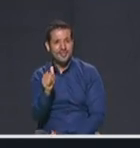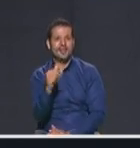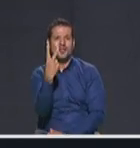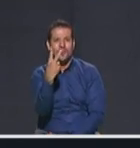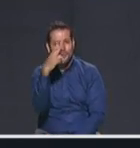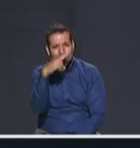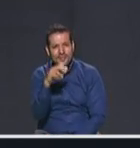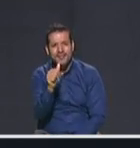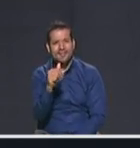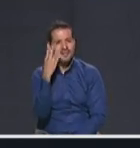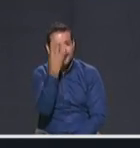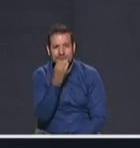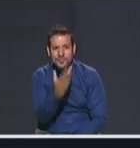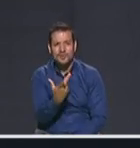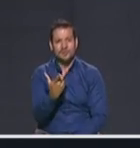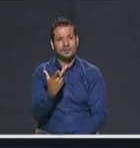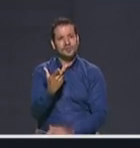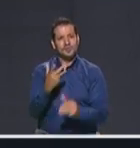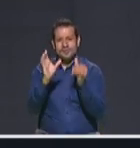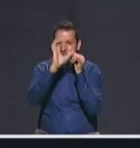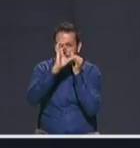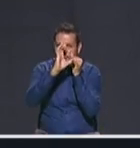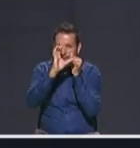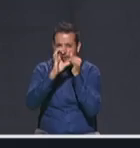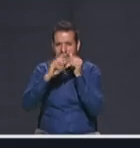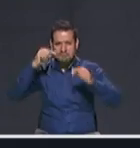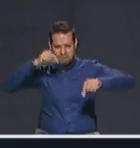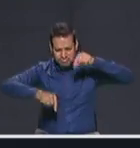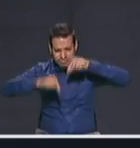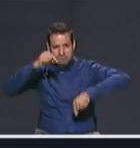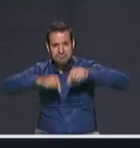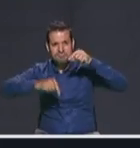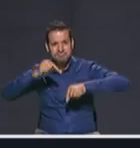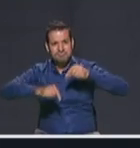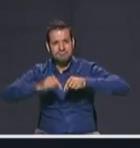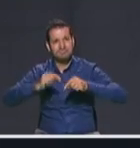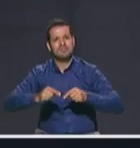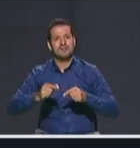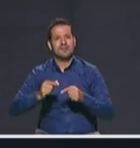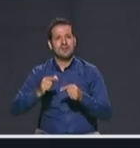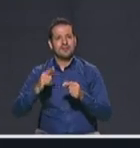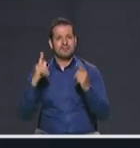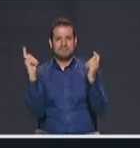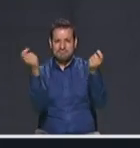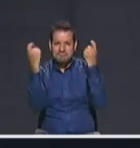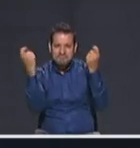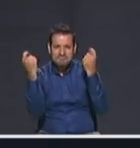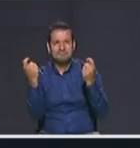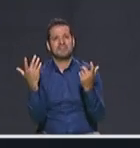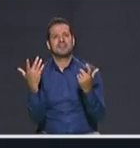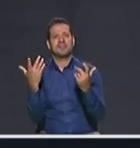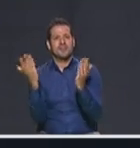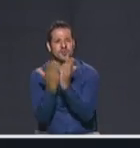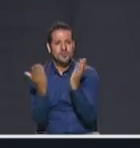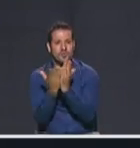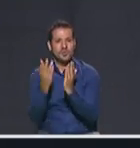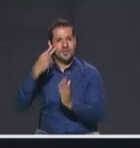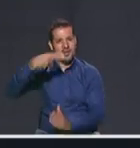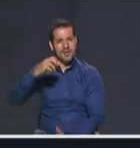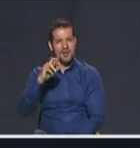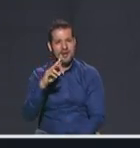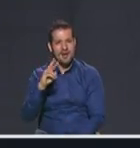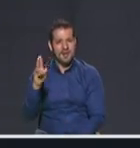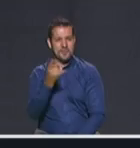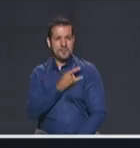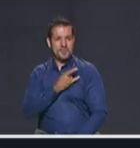hermosas, soy ingeniero electrónico de la Universidad de Antioquia, magíster en negocios de Boston University, estudié en Harvard, gerencié la política